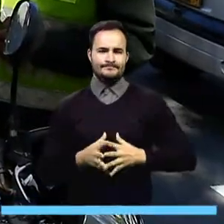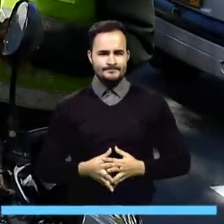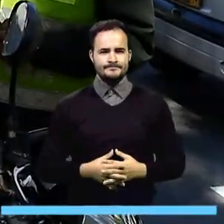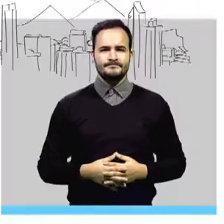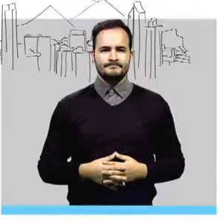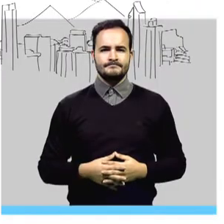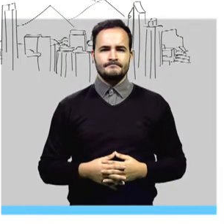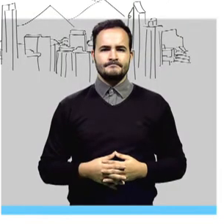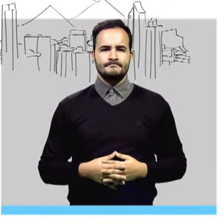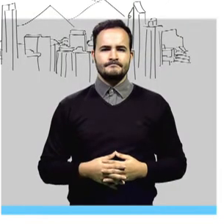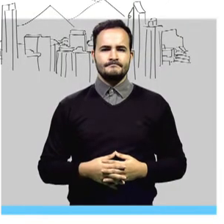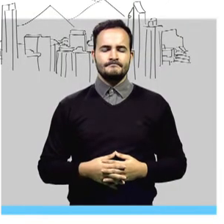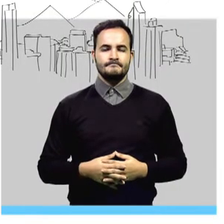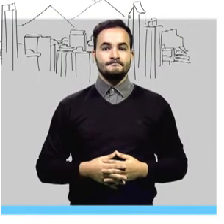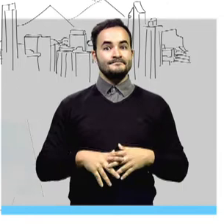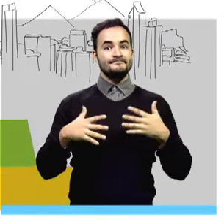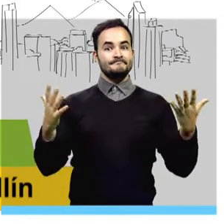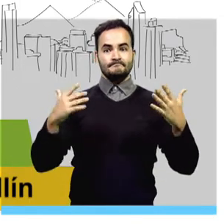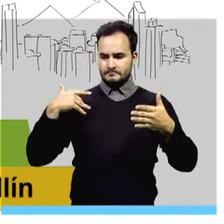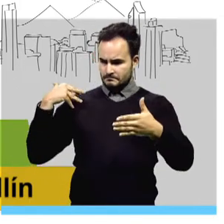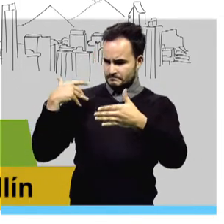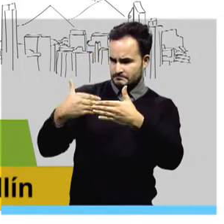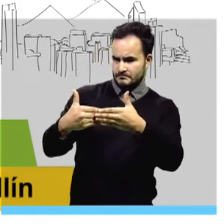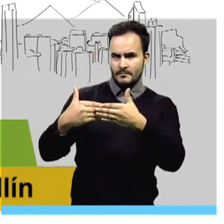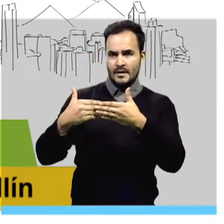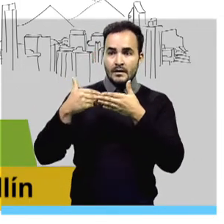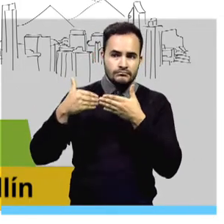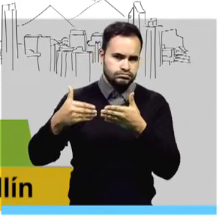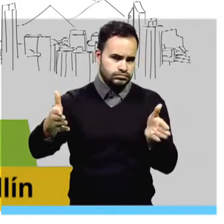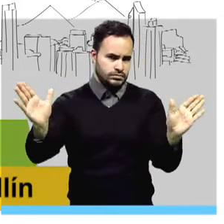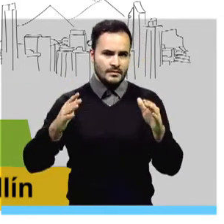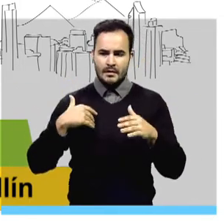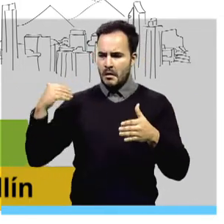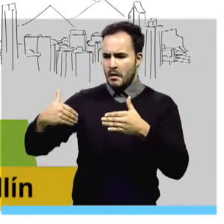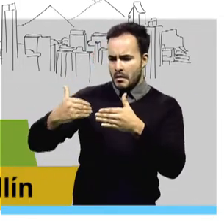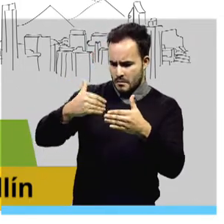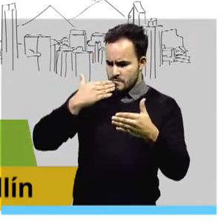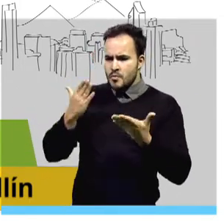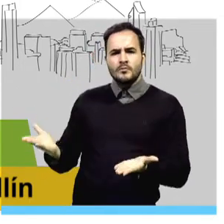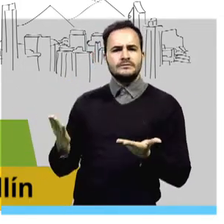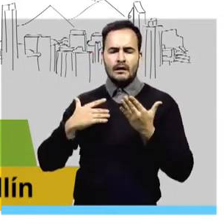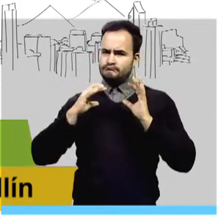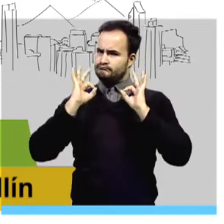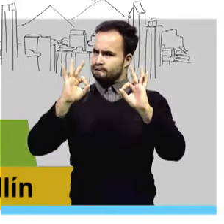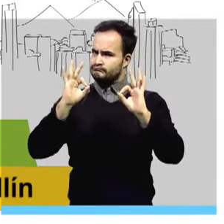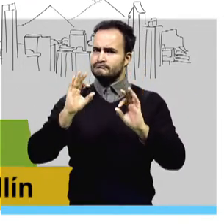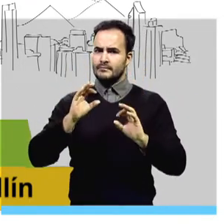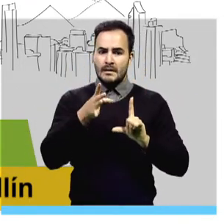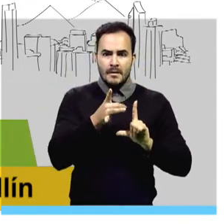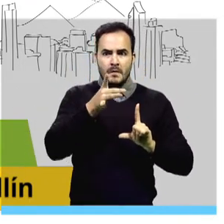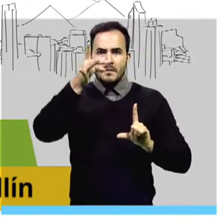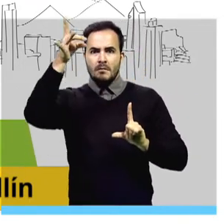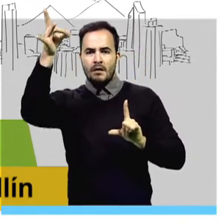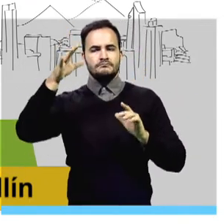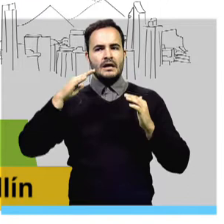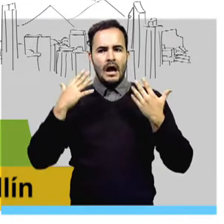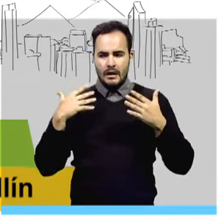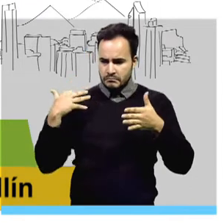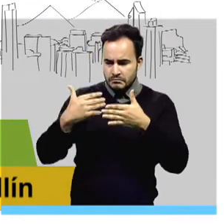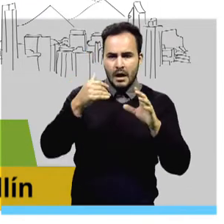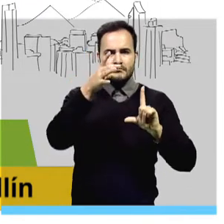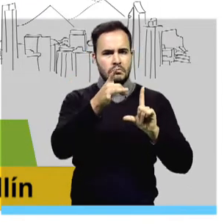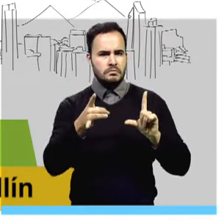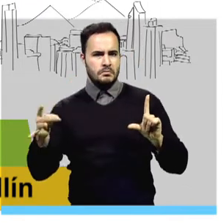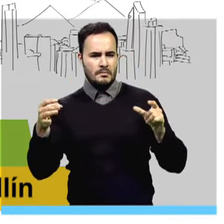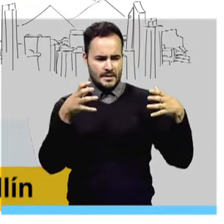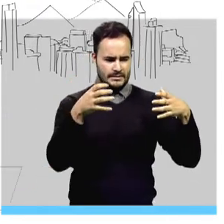de Salud. Los resultados de este estado de cuidado total son notables. Bajamos el número de contagios